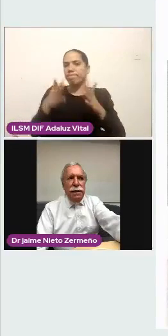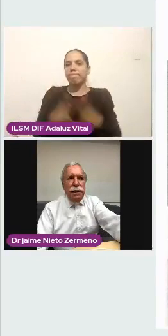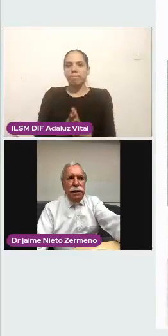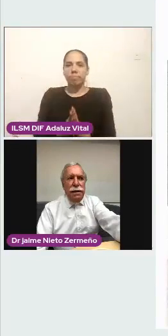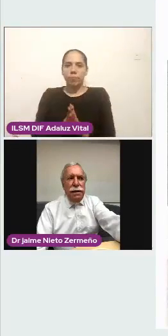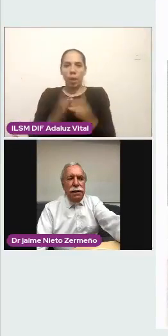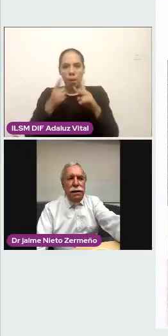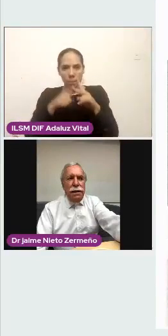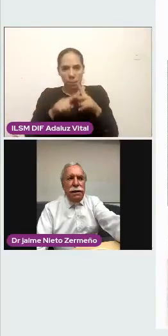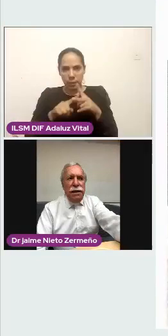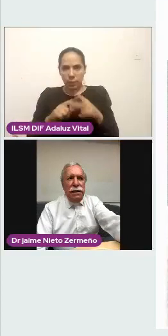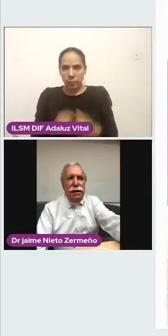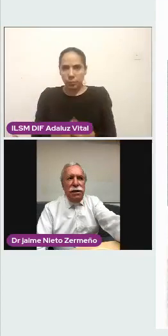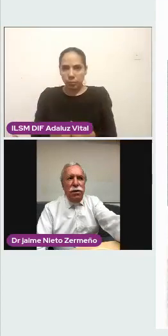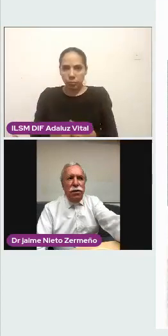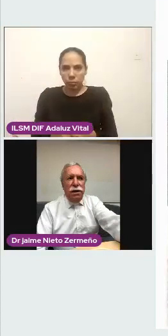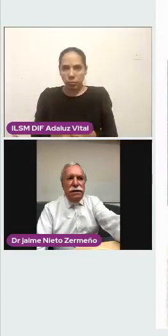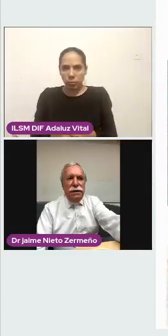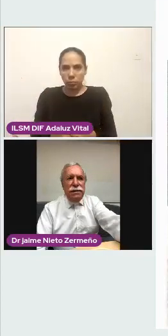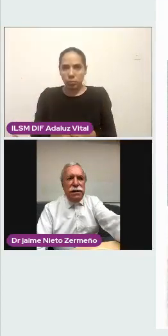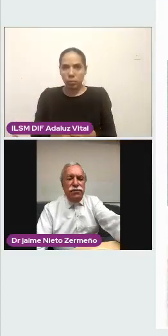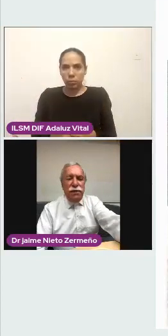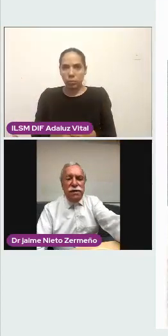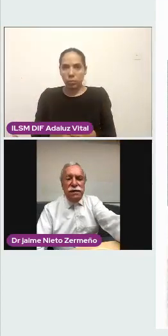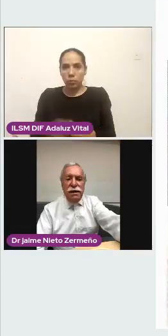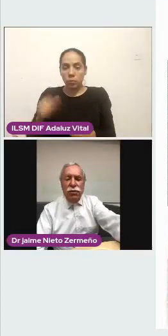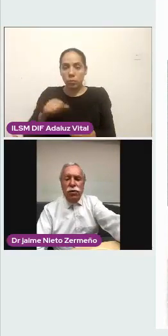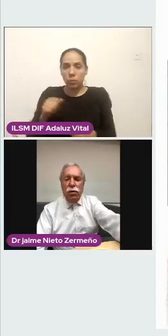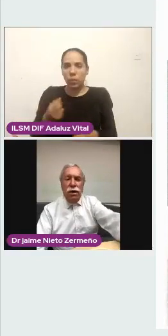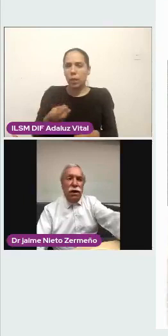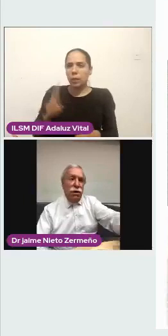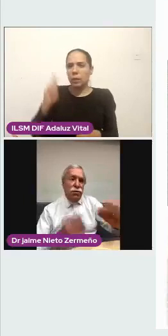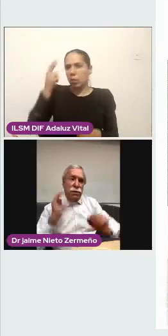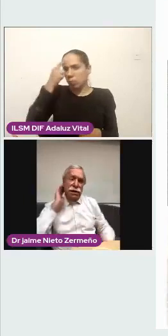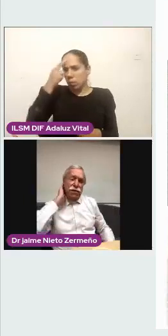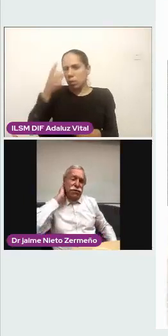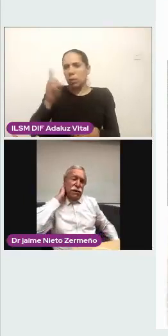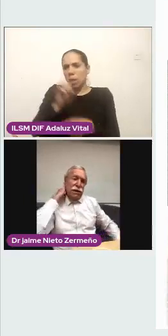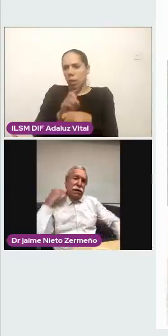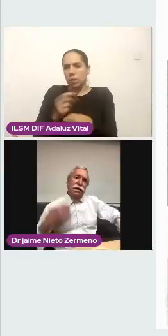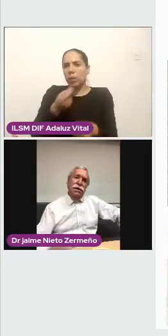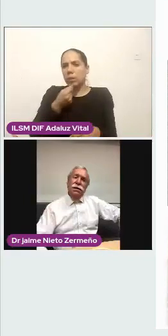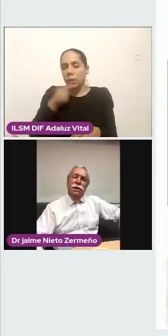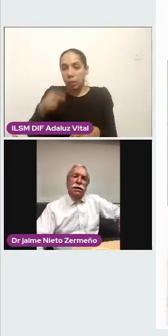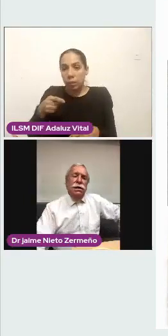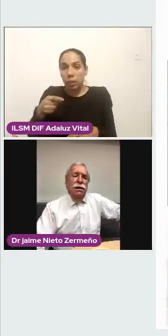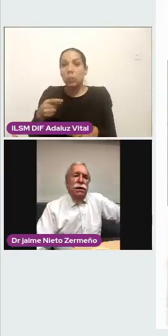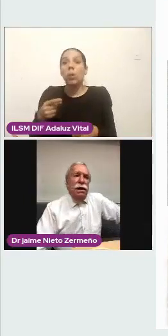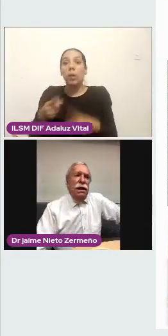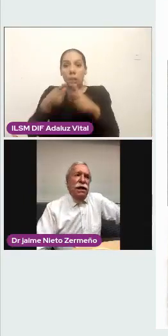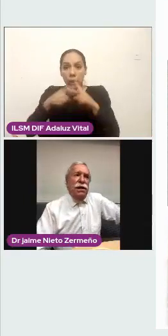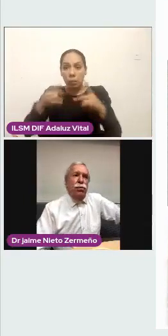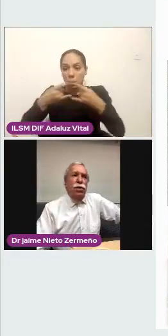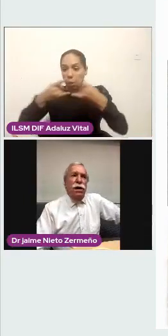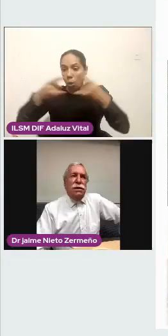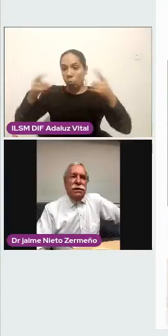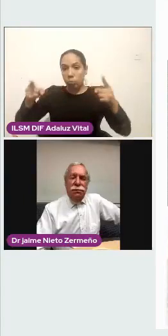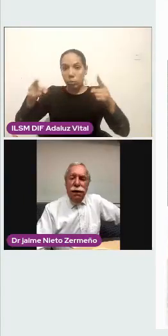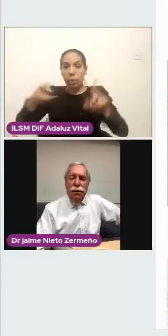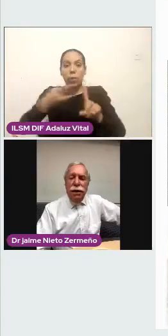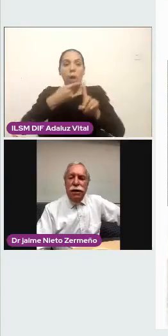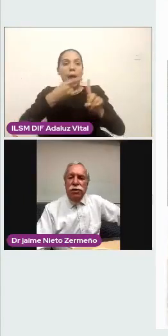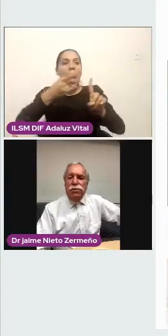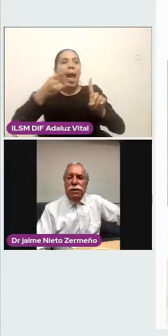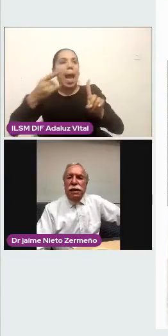hasta el día del niño del 43 fue que se inauguró el Hospital Infantil. En aquella época